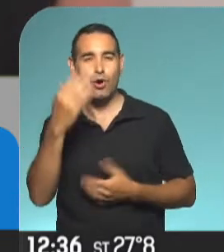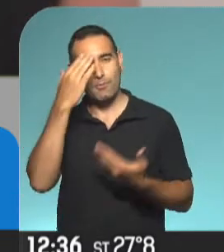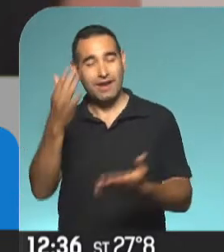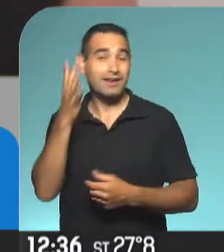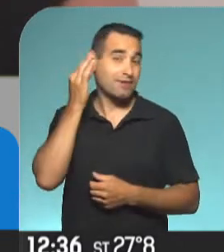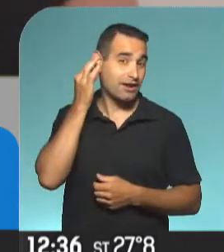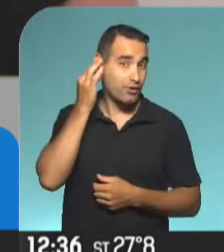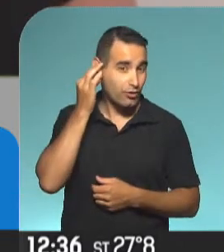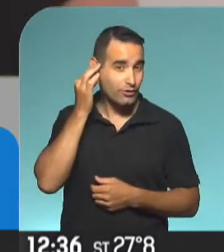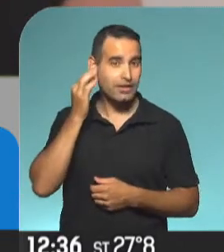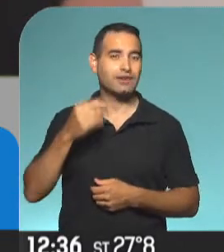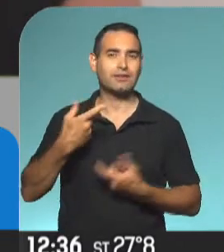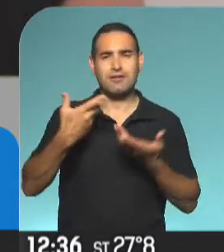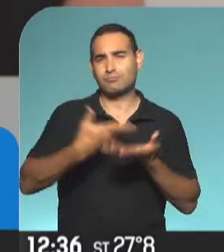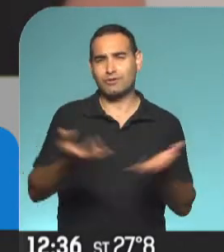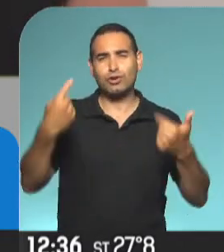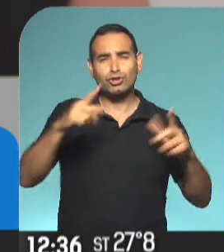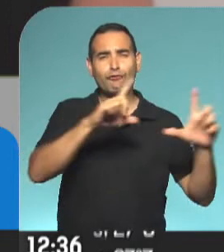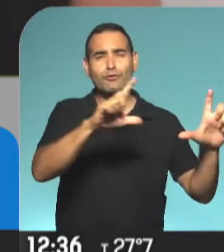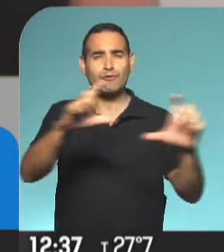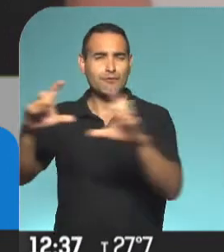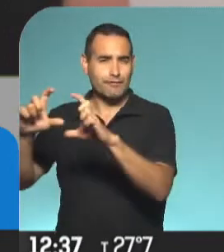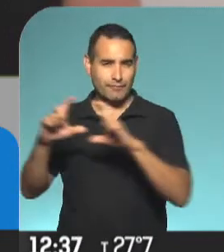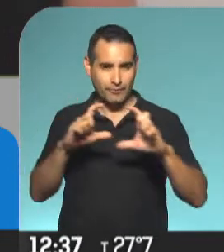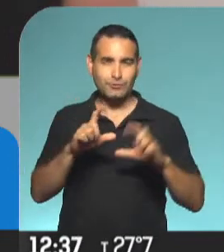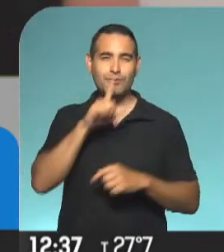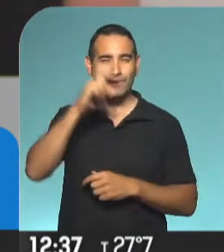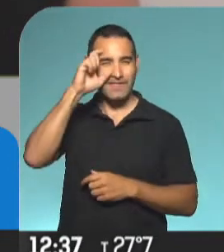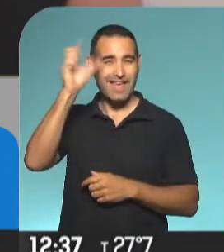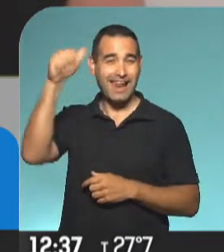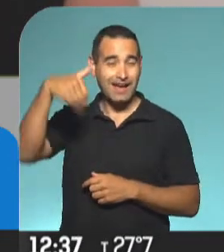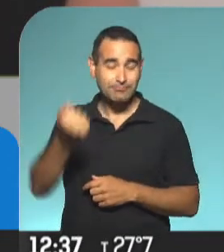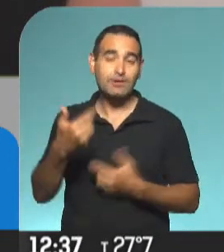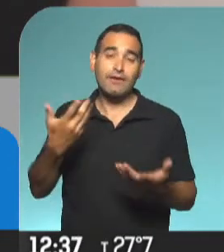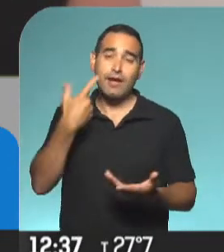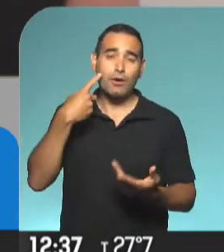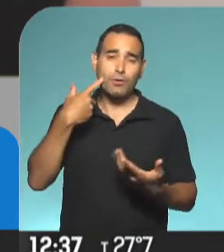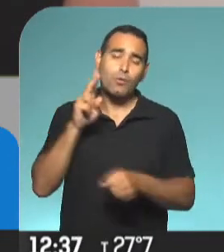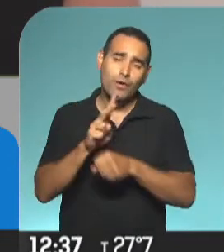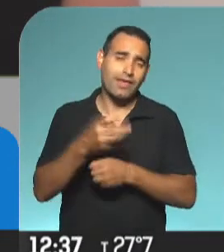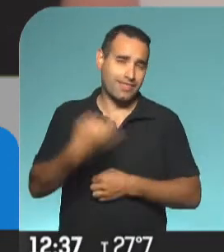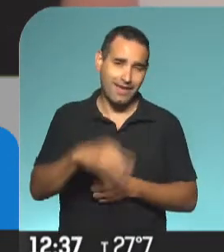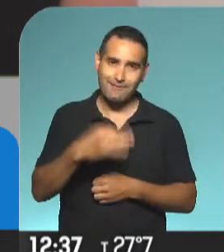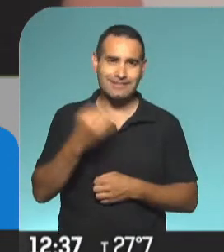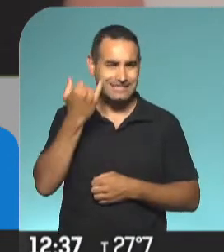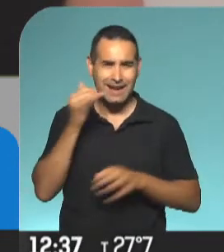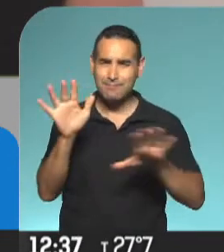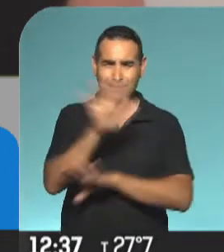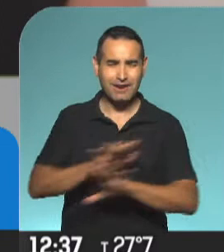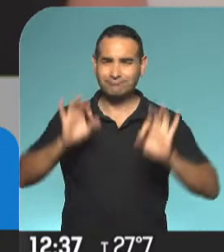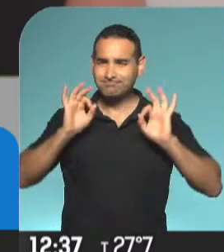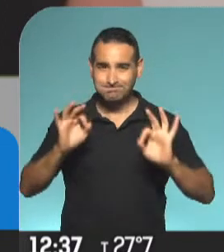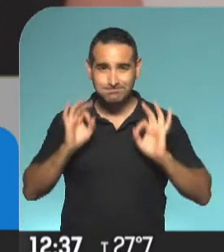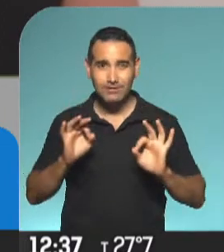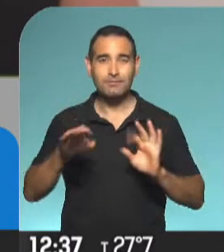presente en una expo con todo lo que es el archivo fotográfico de Telam. Hay que cuidarse, por supuesto, está todo dispuesto para que cumpliendo el